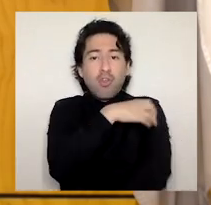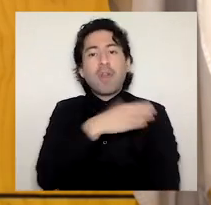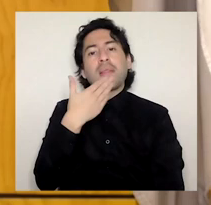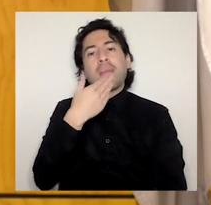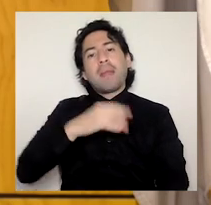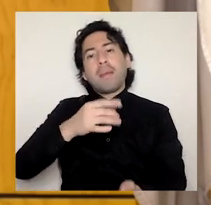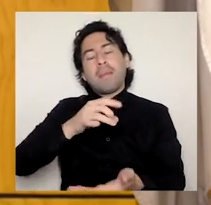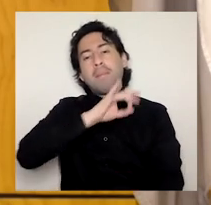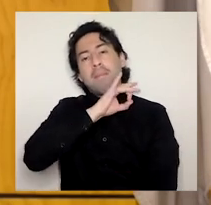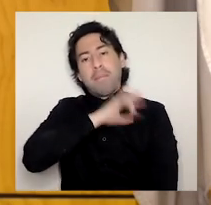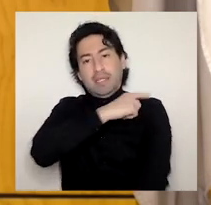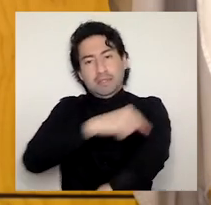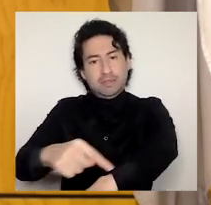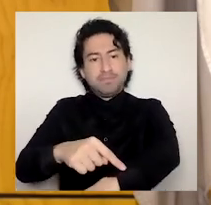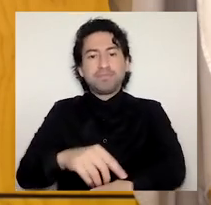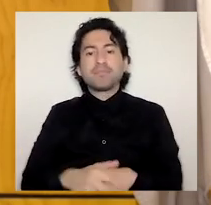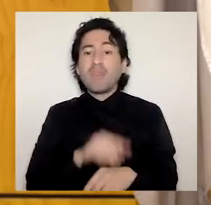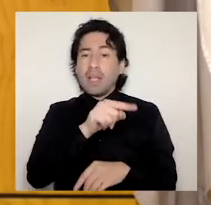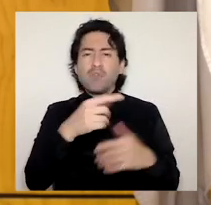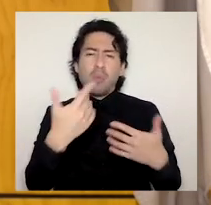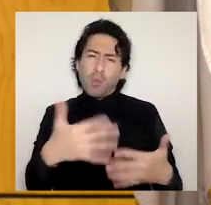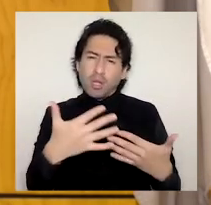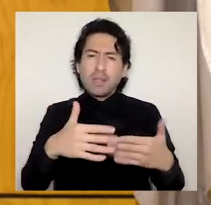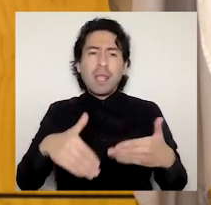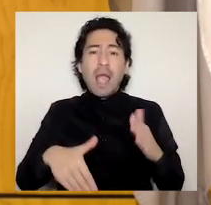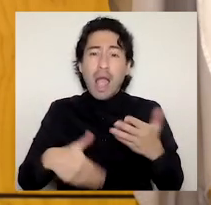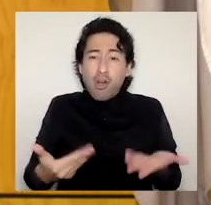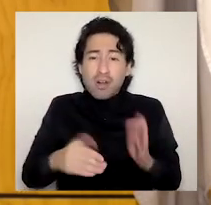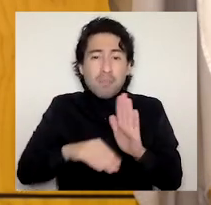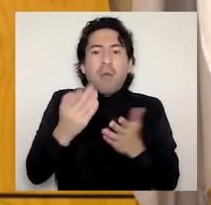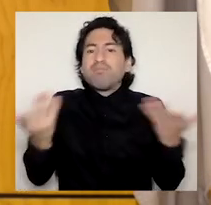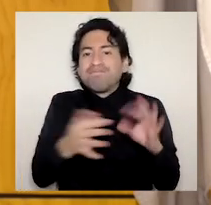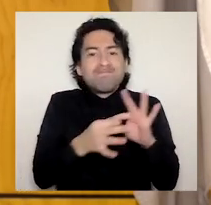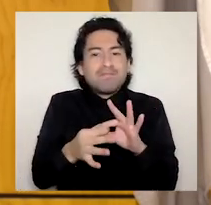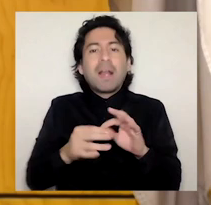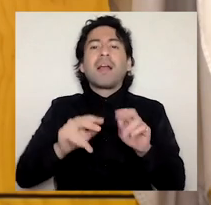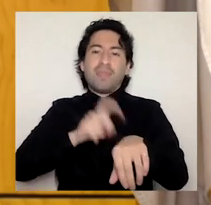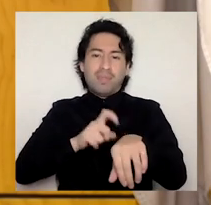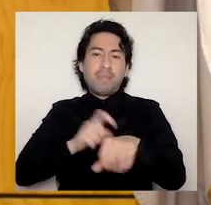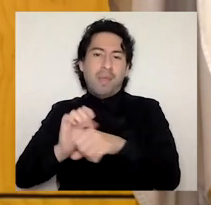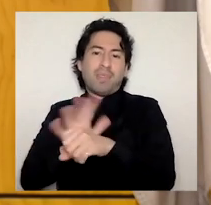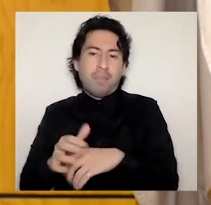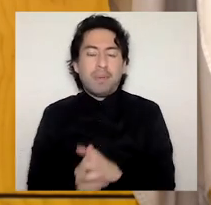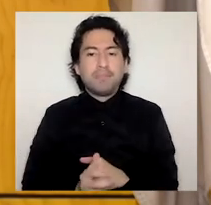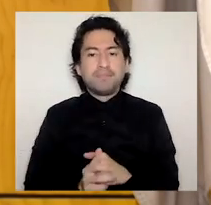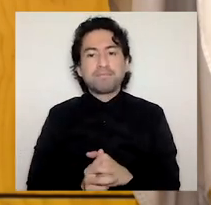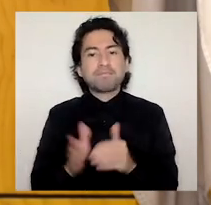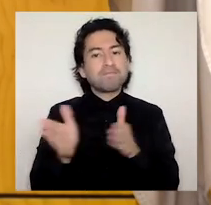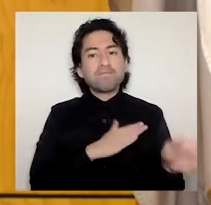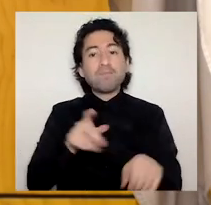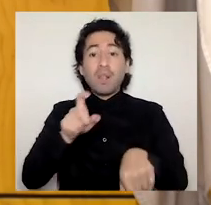elementos indispensables, sobre todo en tiempos de pandemia. Un aspecto relevante